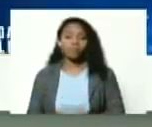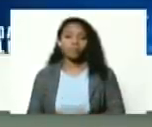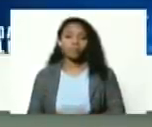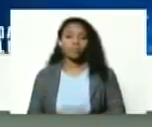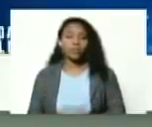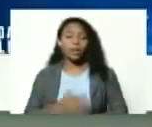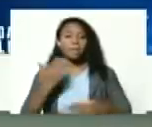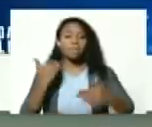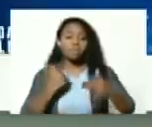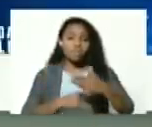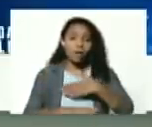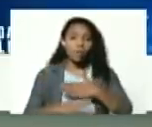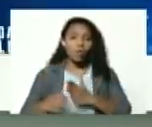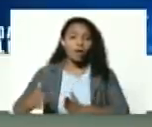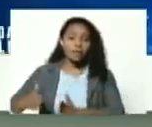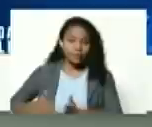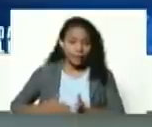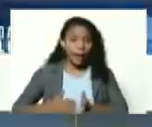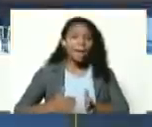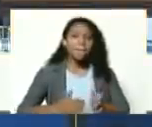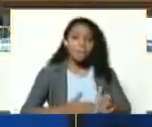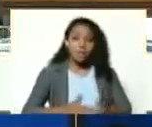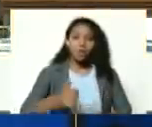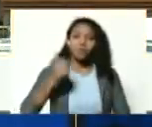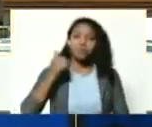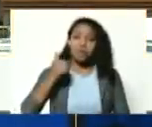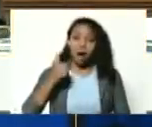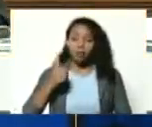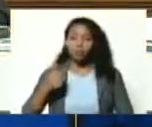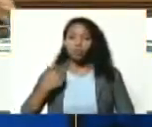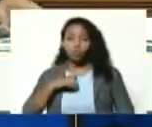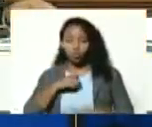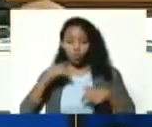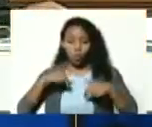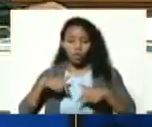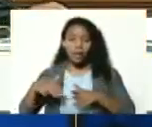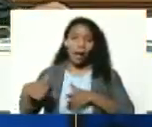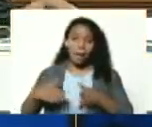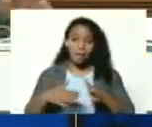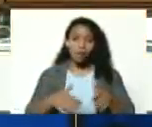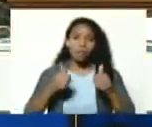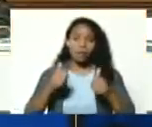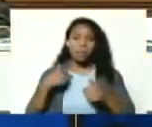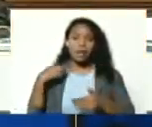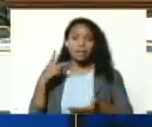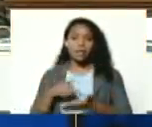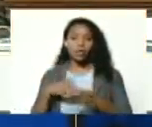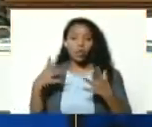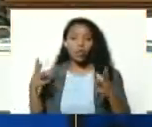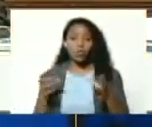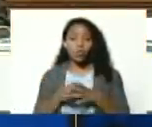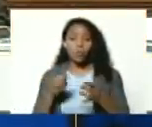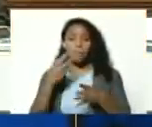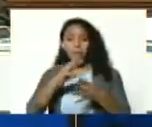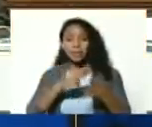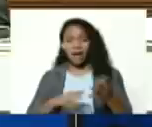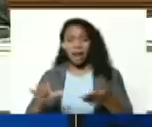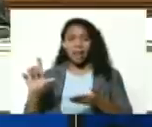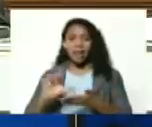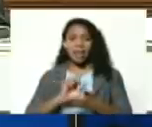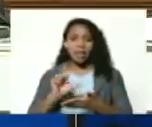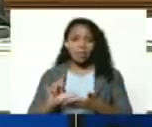vamos en la senda que es vamos en la senda que es me han llegado un conjunto de materiales libros